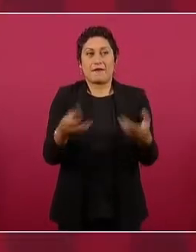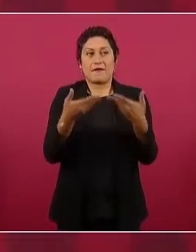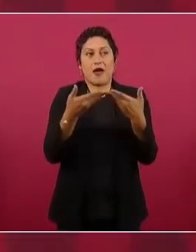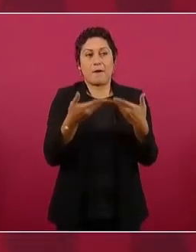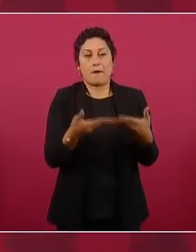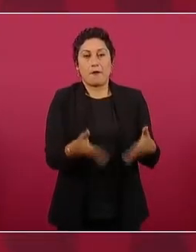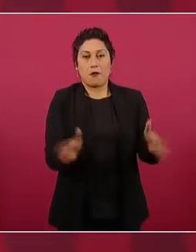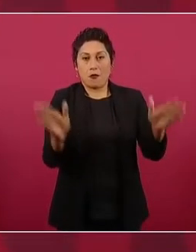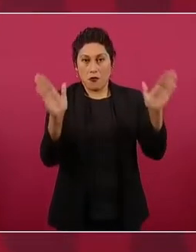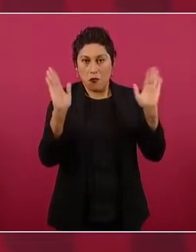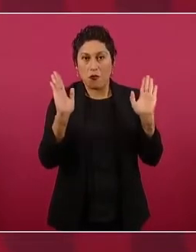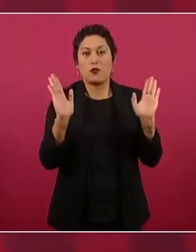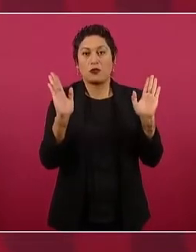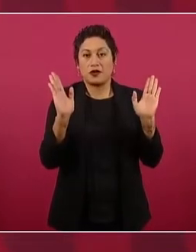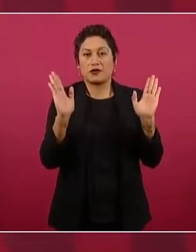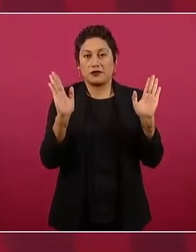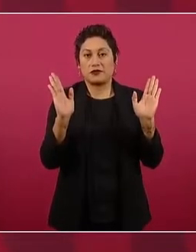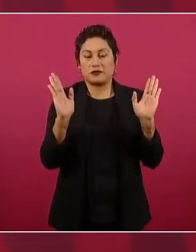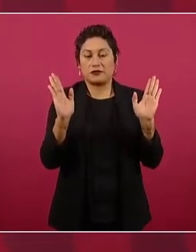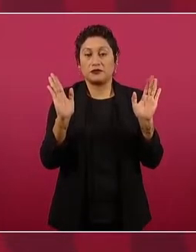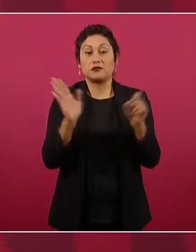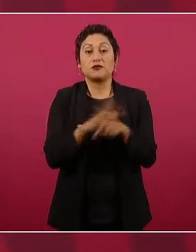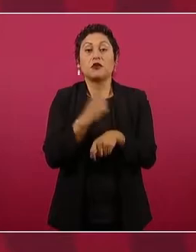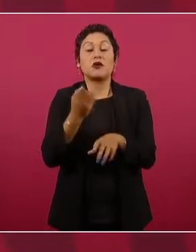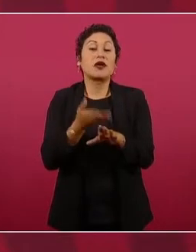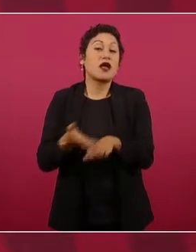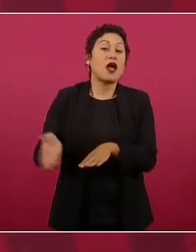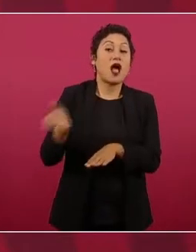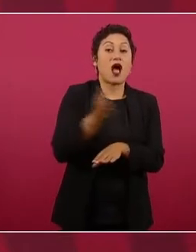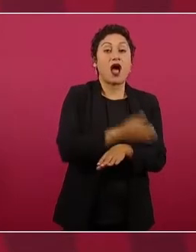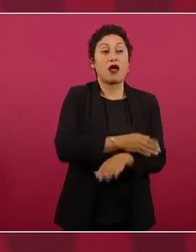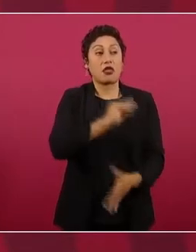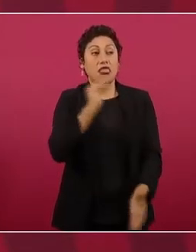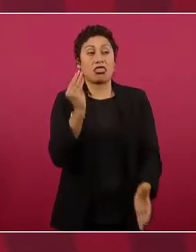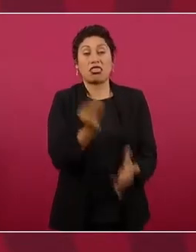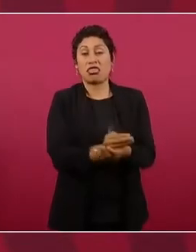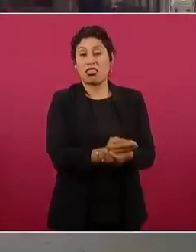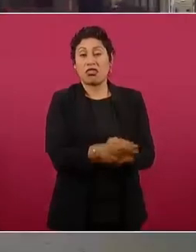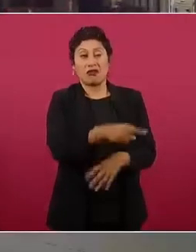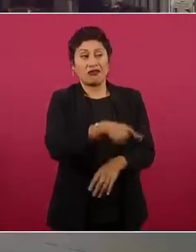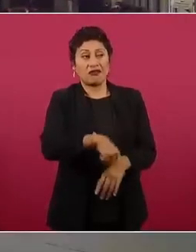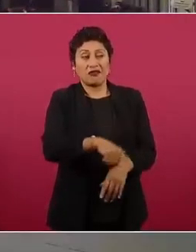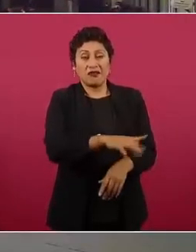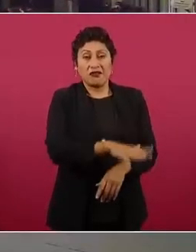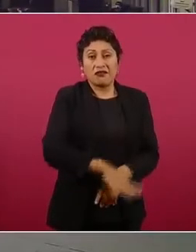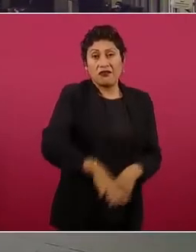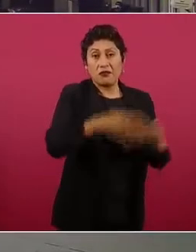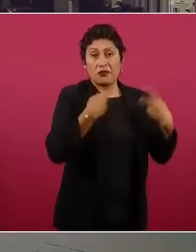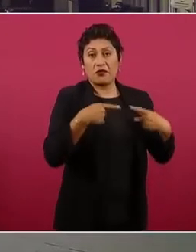hecho a un lado, todo era privado,